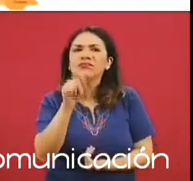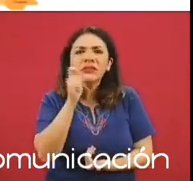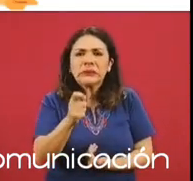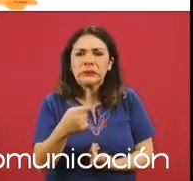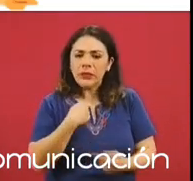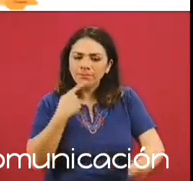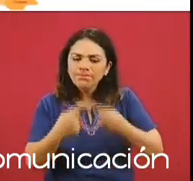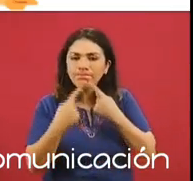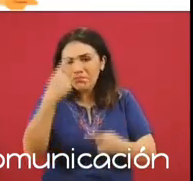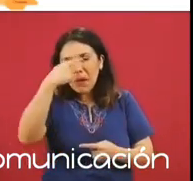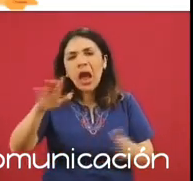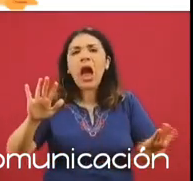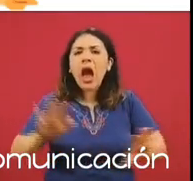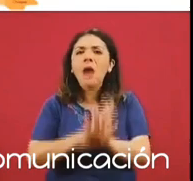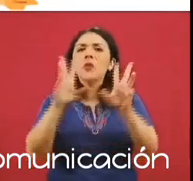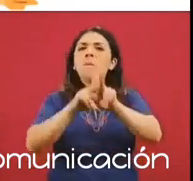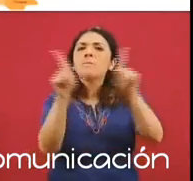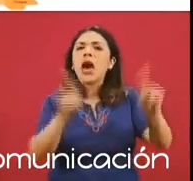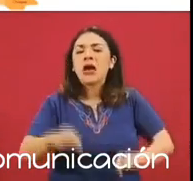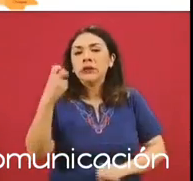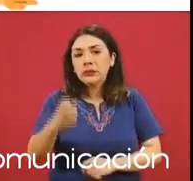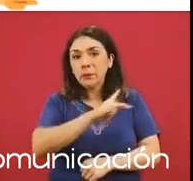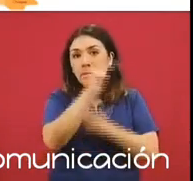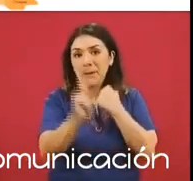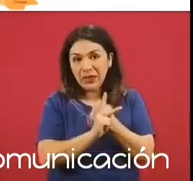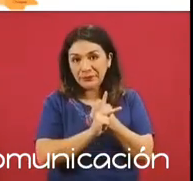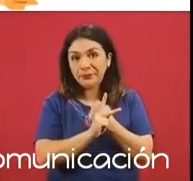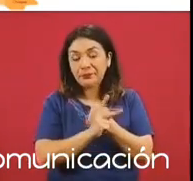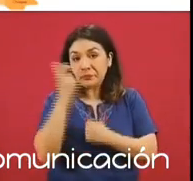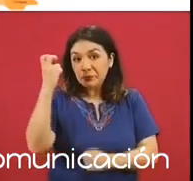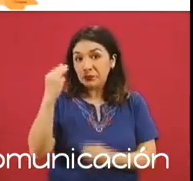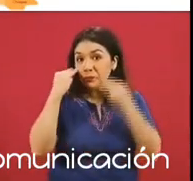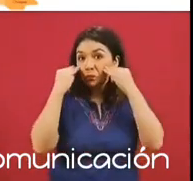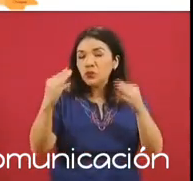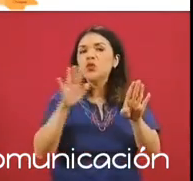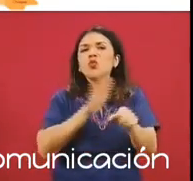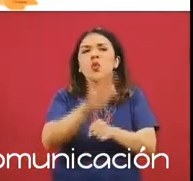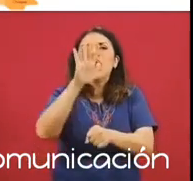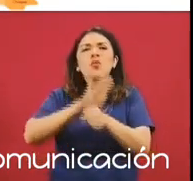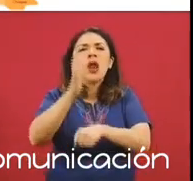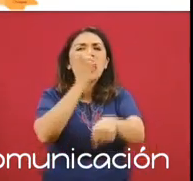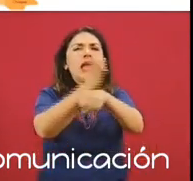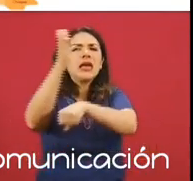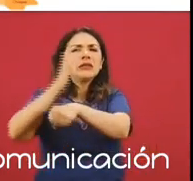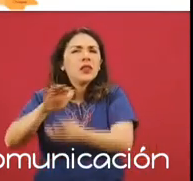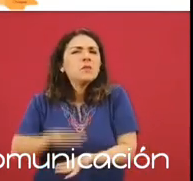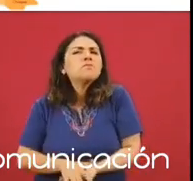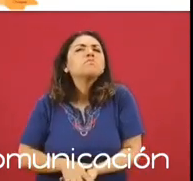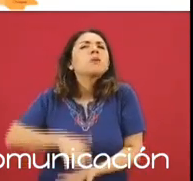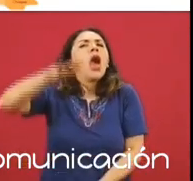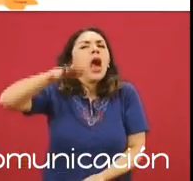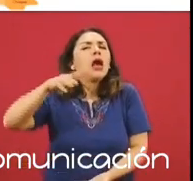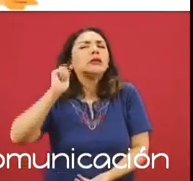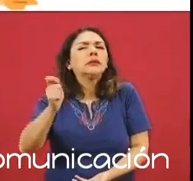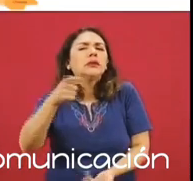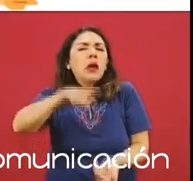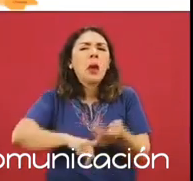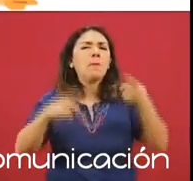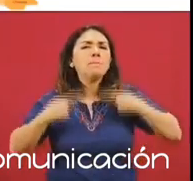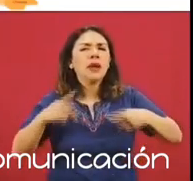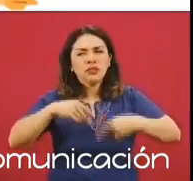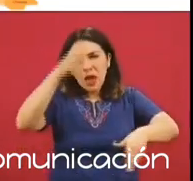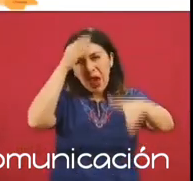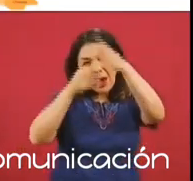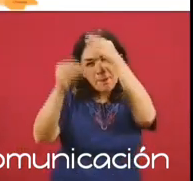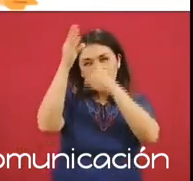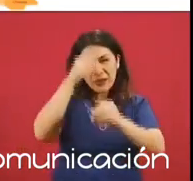estrategia de pacificación del país. Aquí mostramos las entidades federativas con mayor número de aprendices.